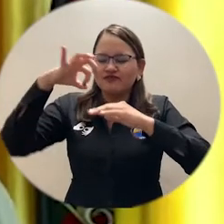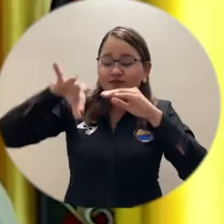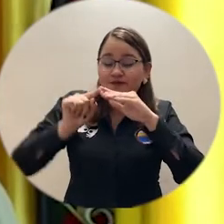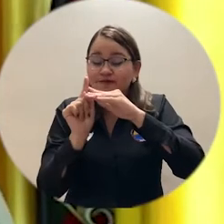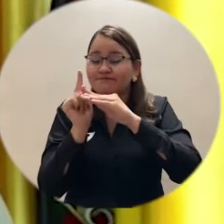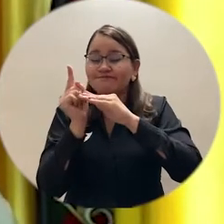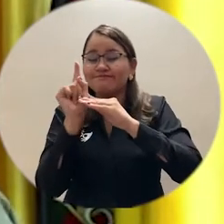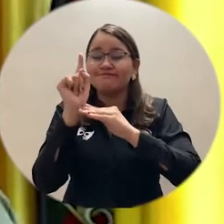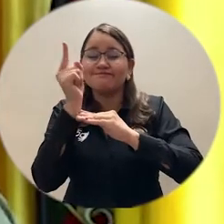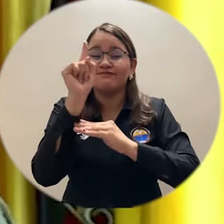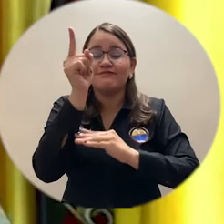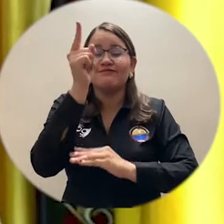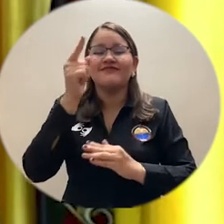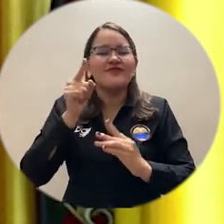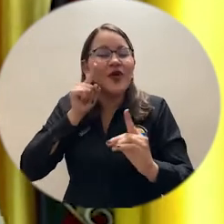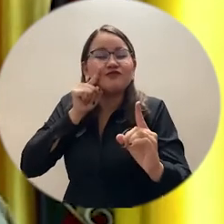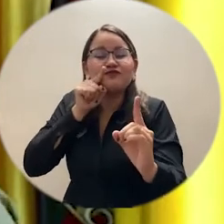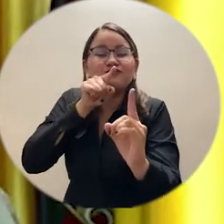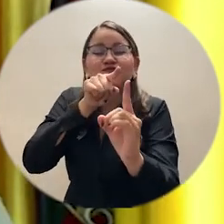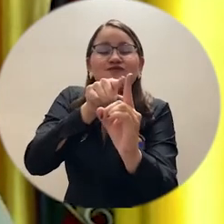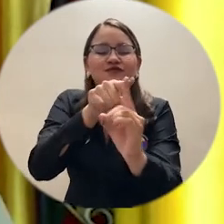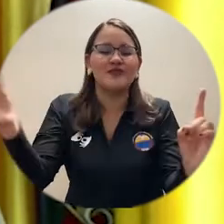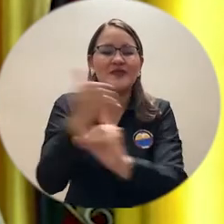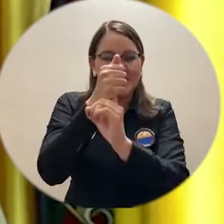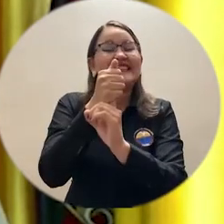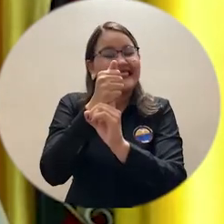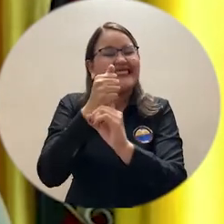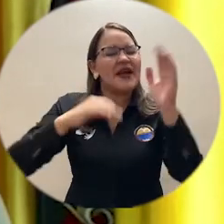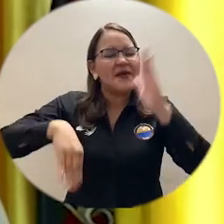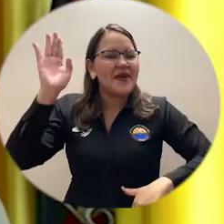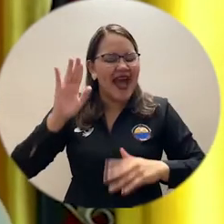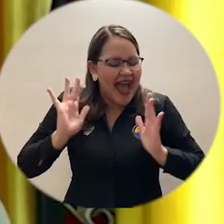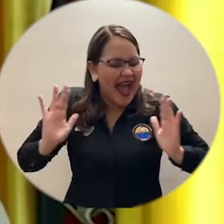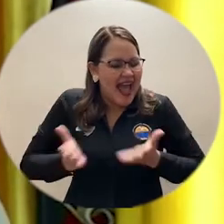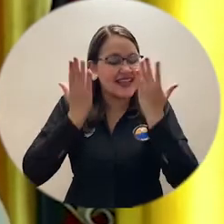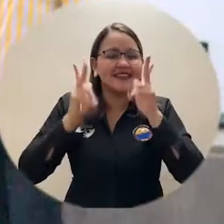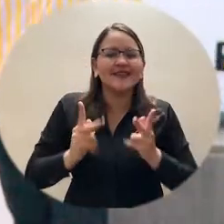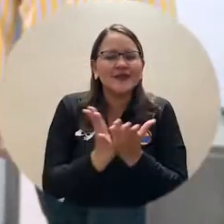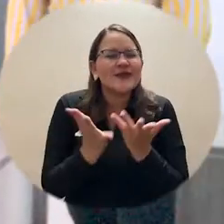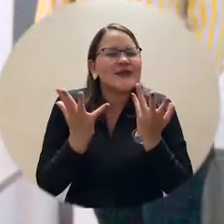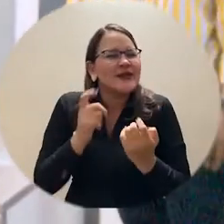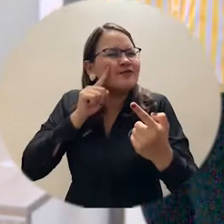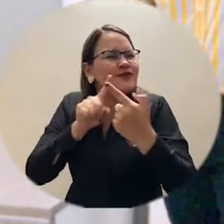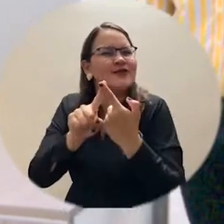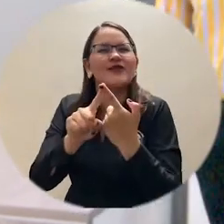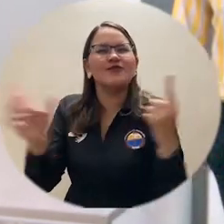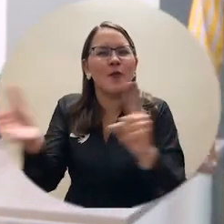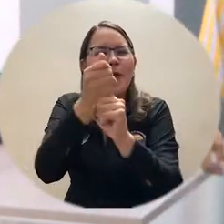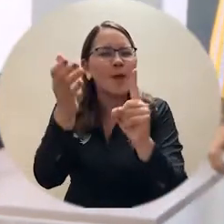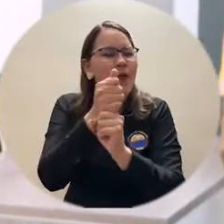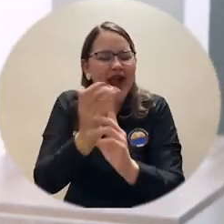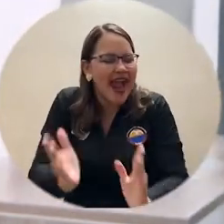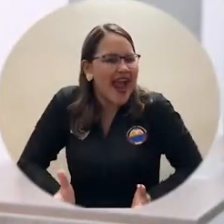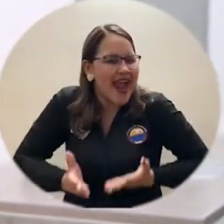permite seguir dando ese pasito de más ese impulso como estudiante que siempre tenemos las ganas de avanzar y poder conseguir los